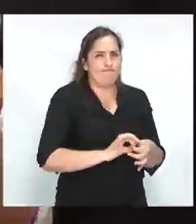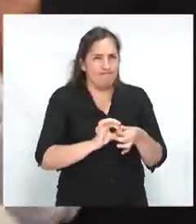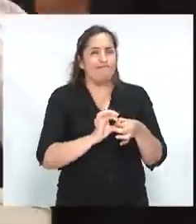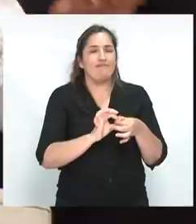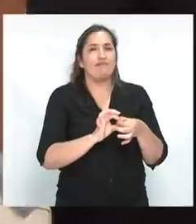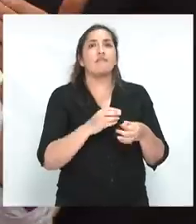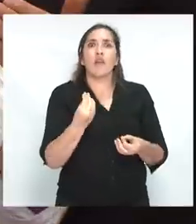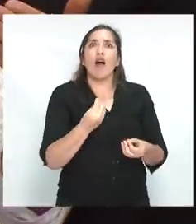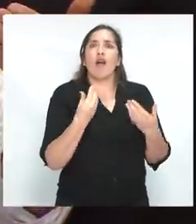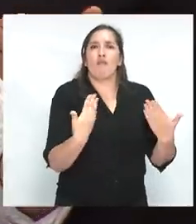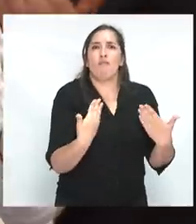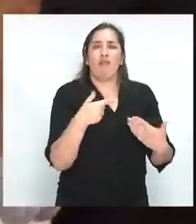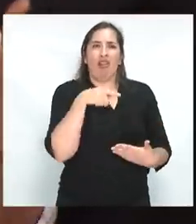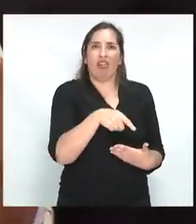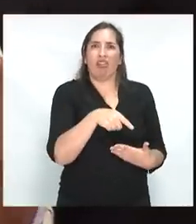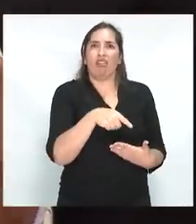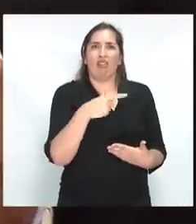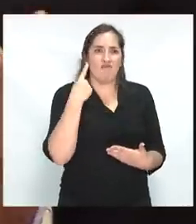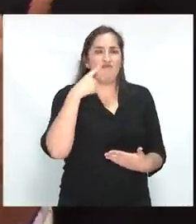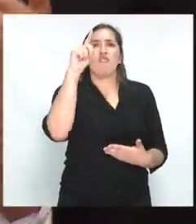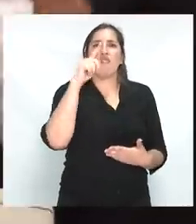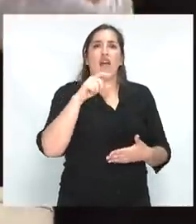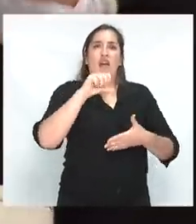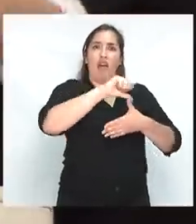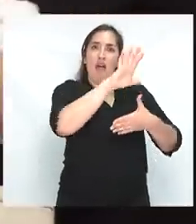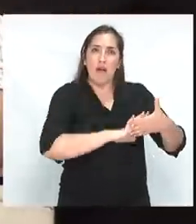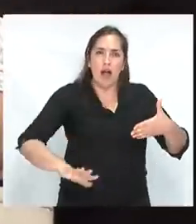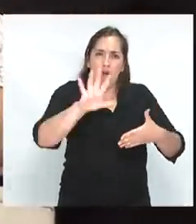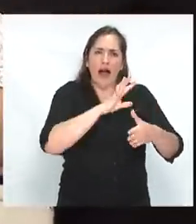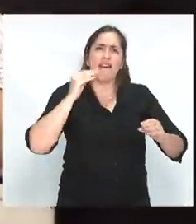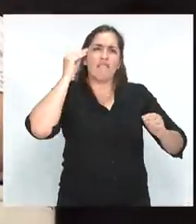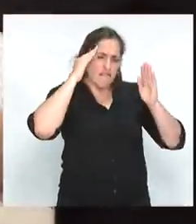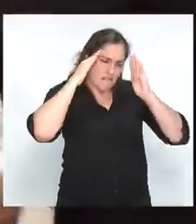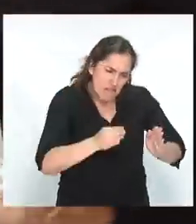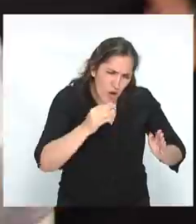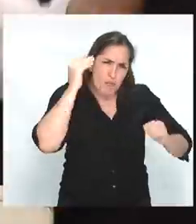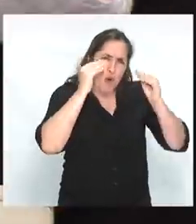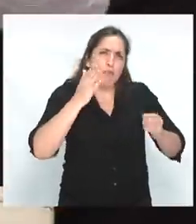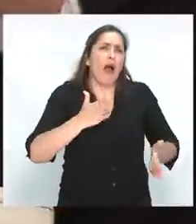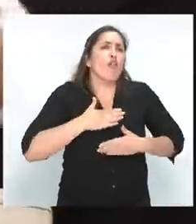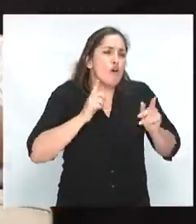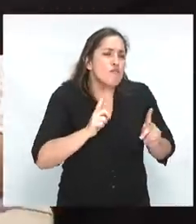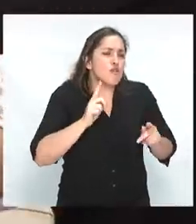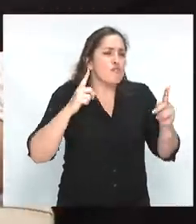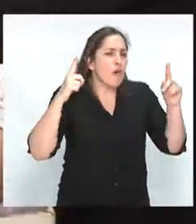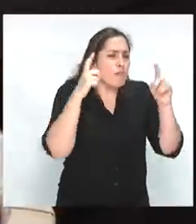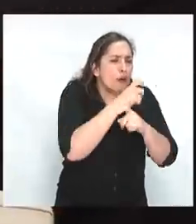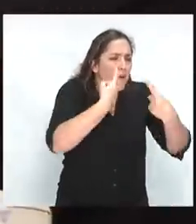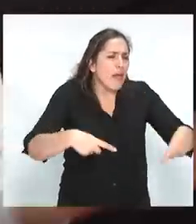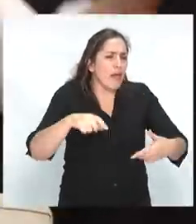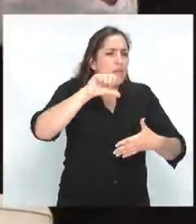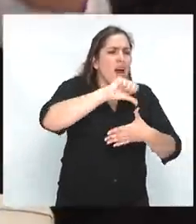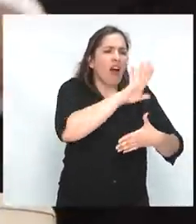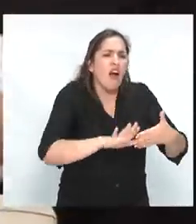permitió que América Latina pudiera preocuparse de sus problemas, definir sus problemas,